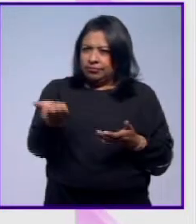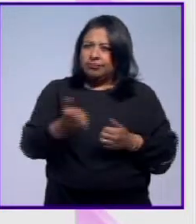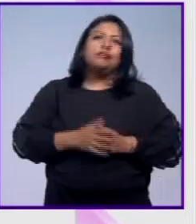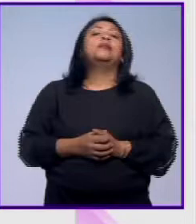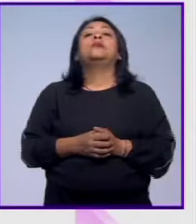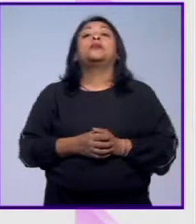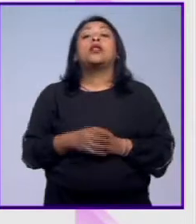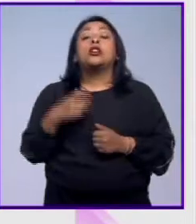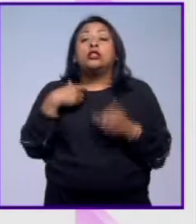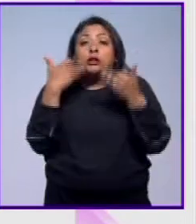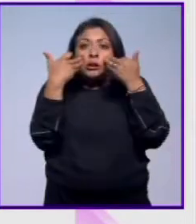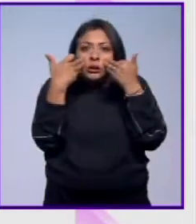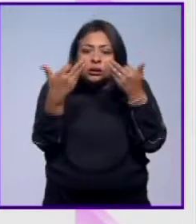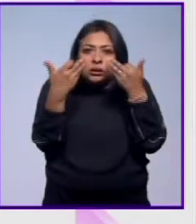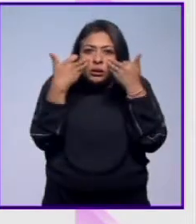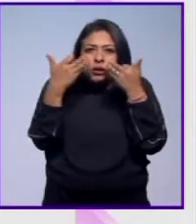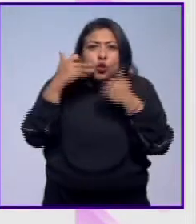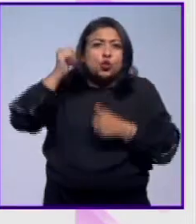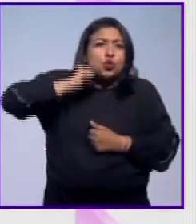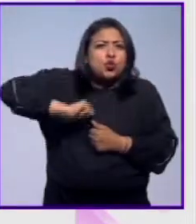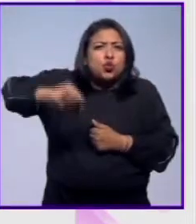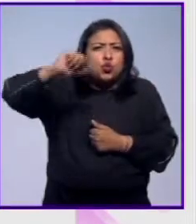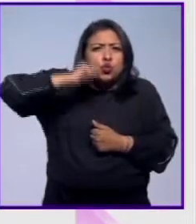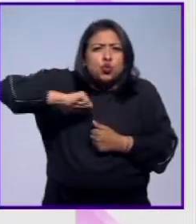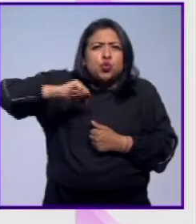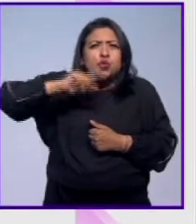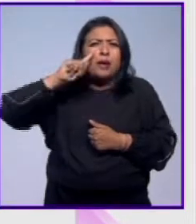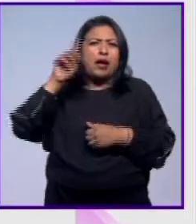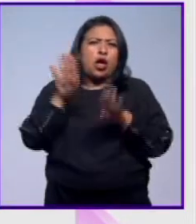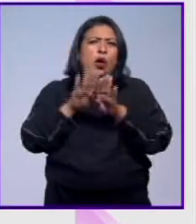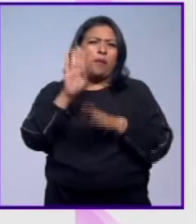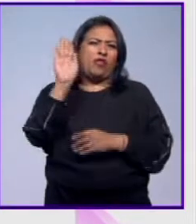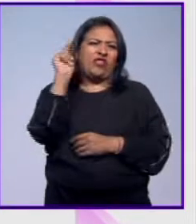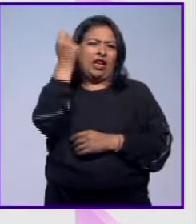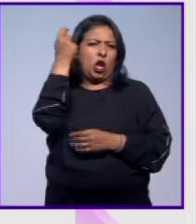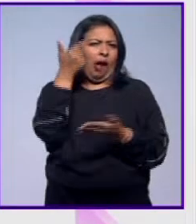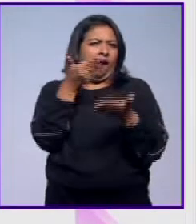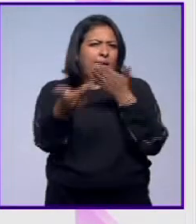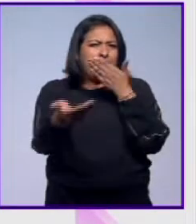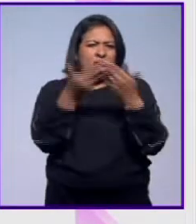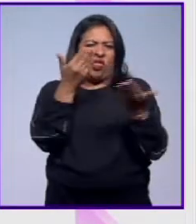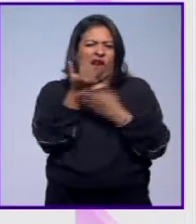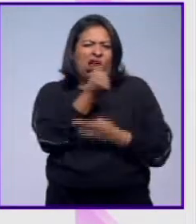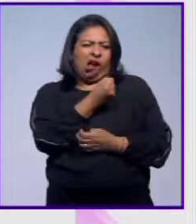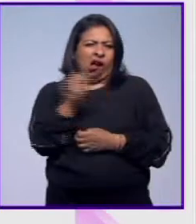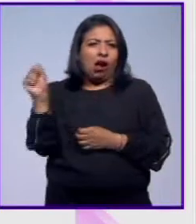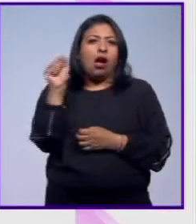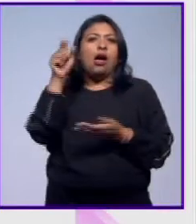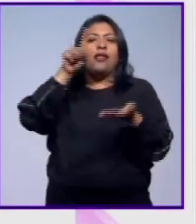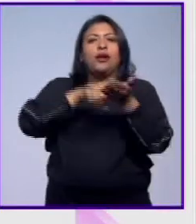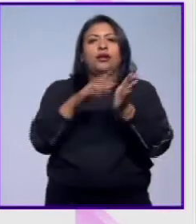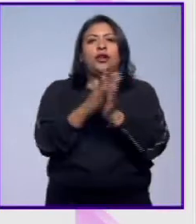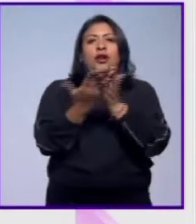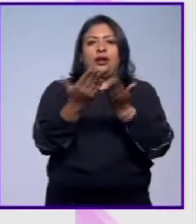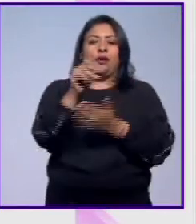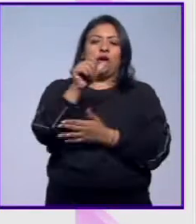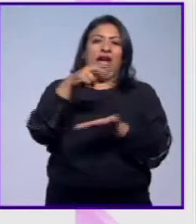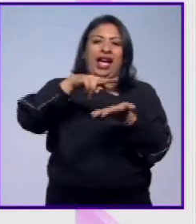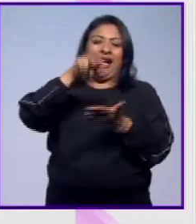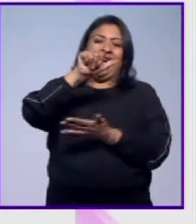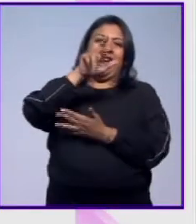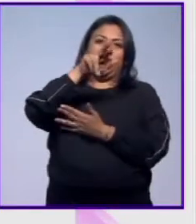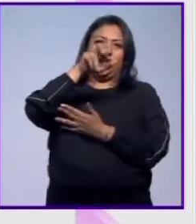Los vestigios más remotos vistos a través de la más avanzada tecnología es lo que ofrece el libro Arqueología Computacional,